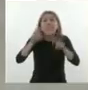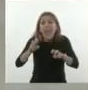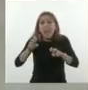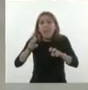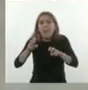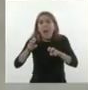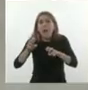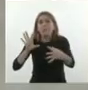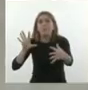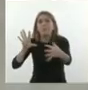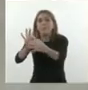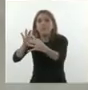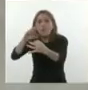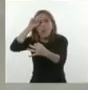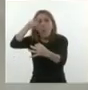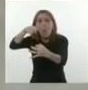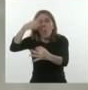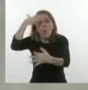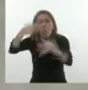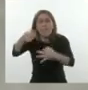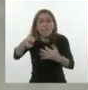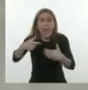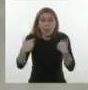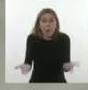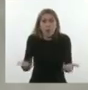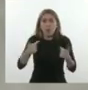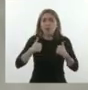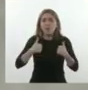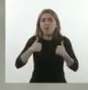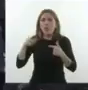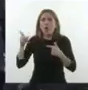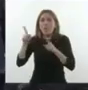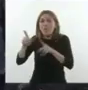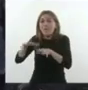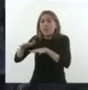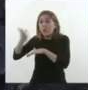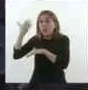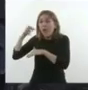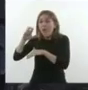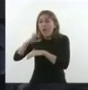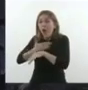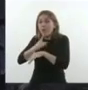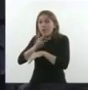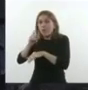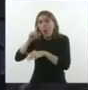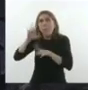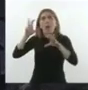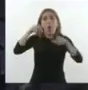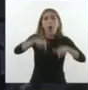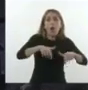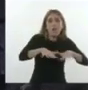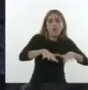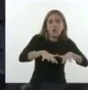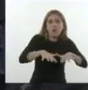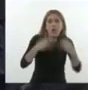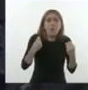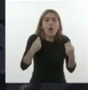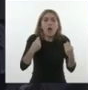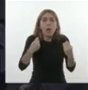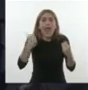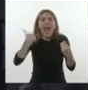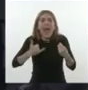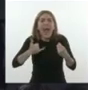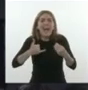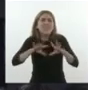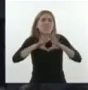por qué esto me hace acordar a este momento, Alberto? Porque estamos en medio de una crisis